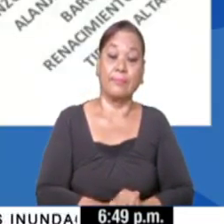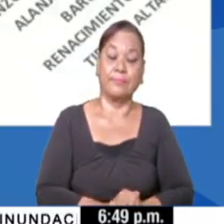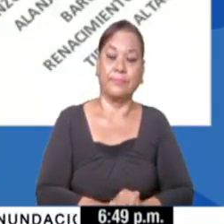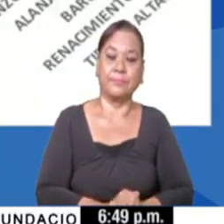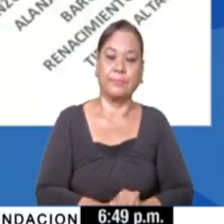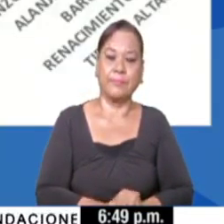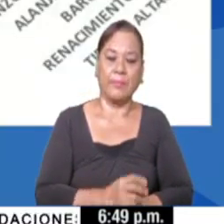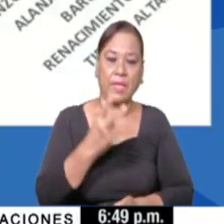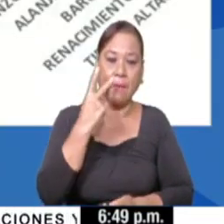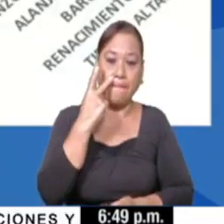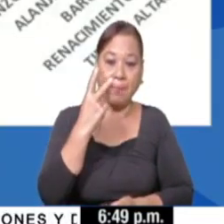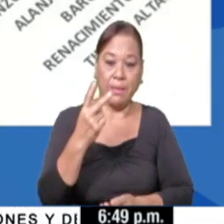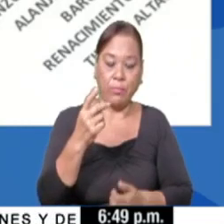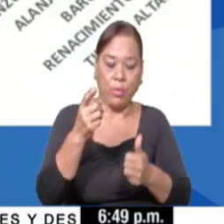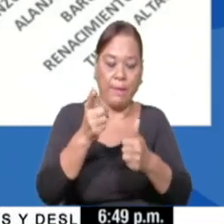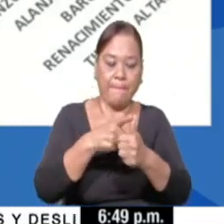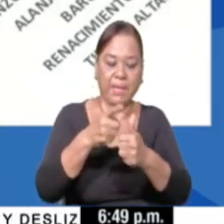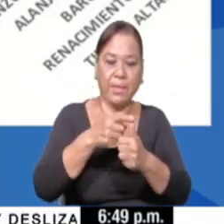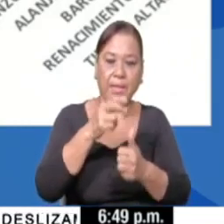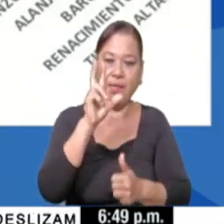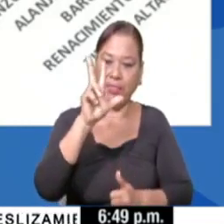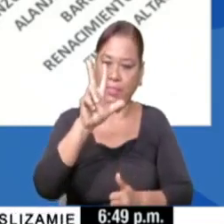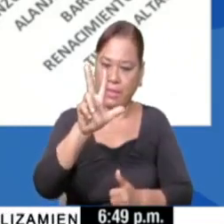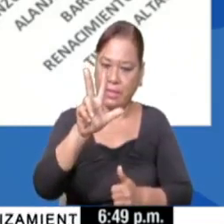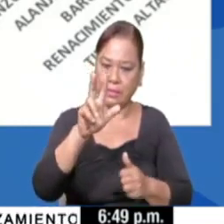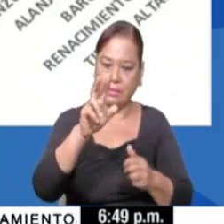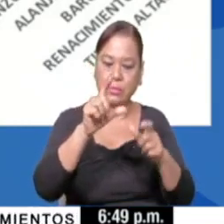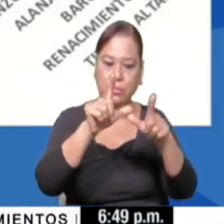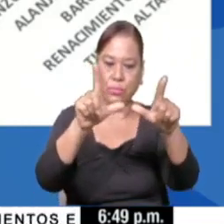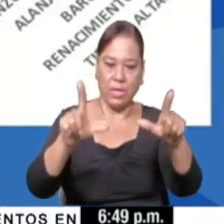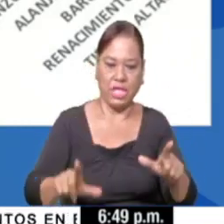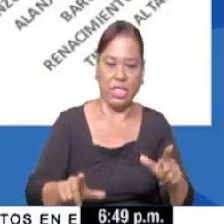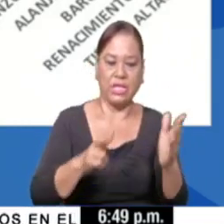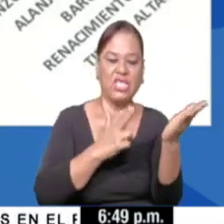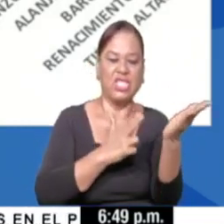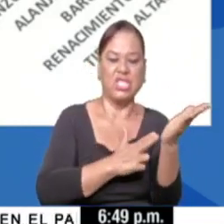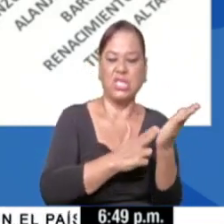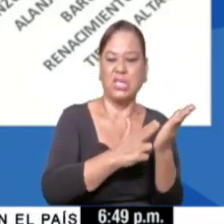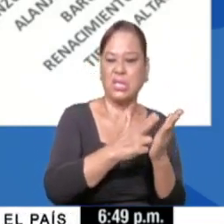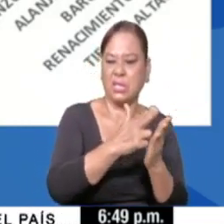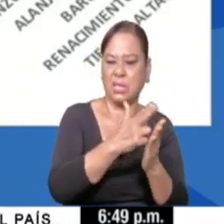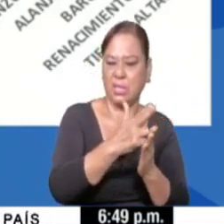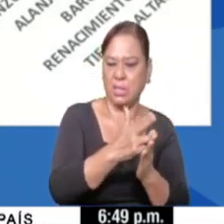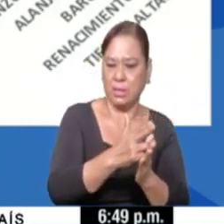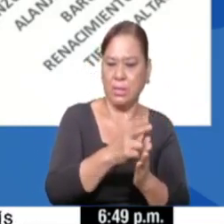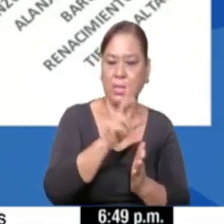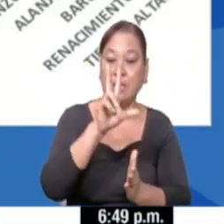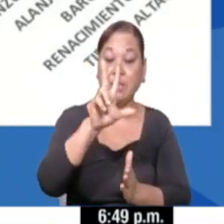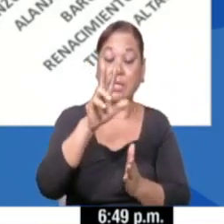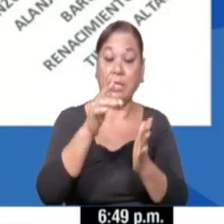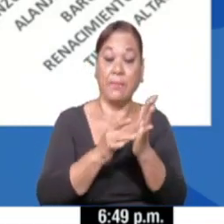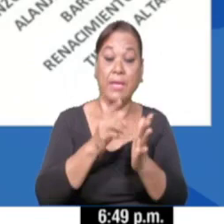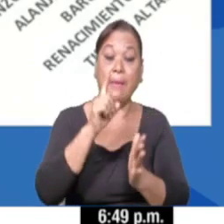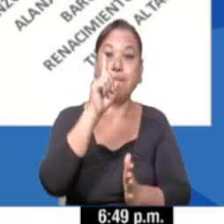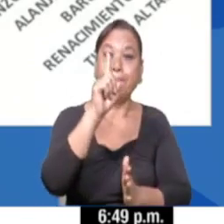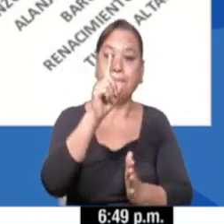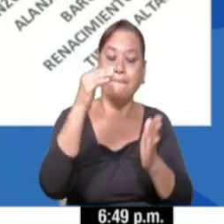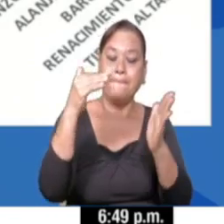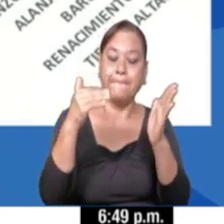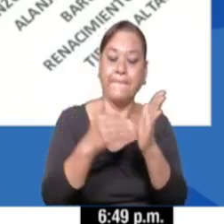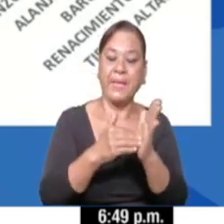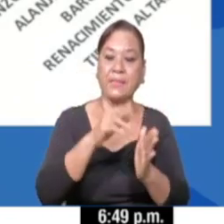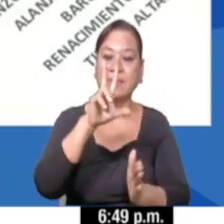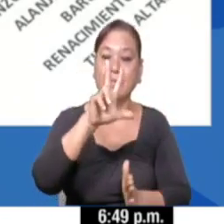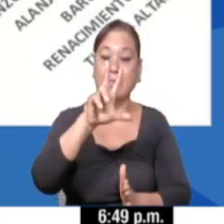Y vemos las primeras tres provincias con mayor incidencia. Chiriquí, que presenta para el corte del 3 de abril 1,387 casos,